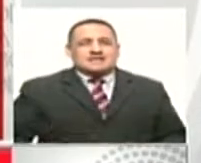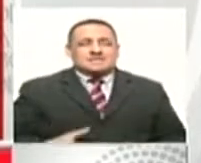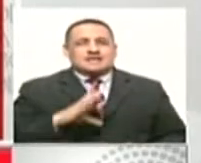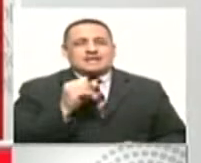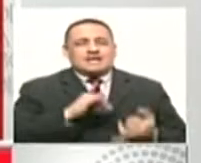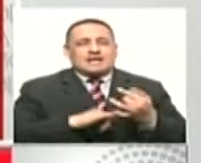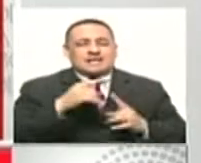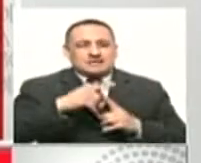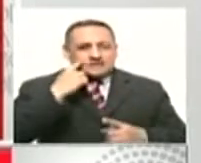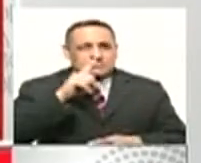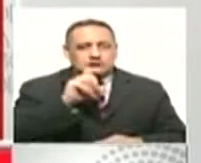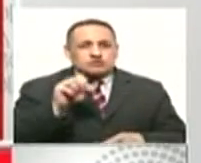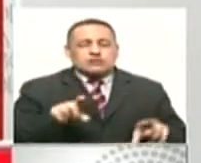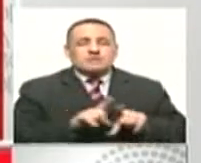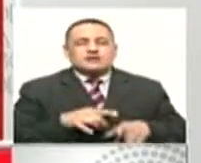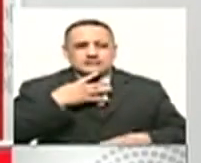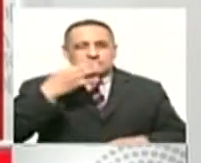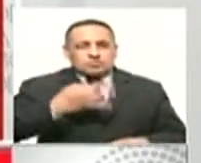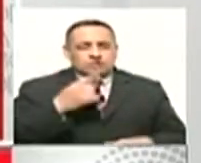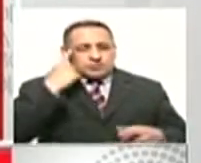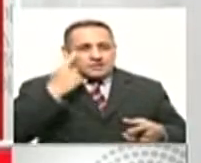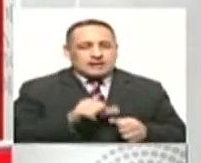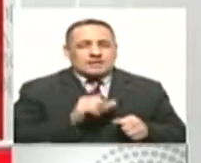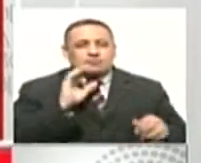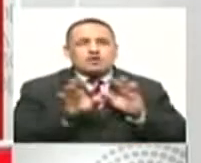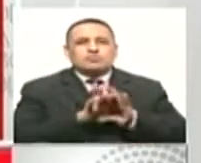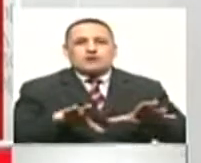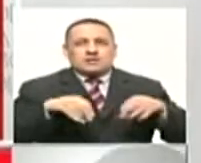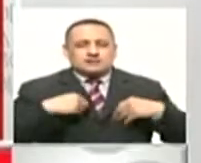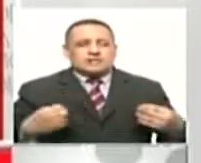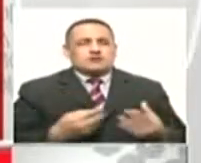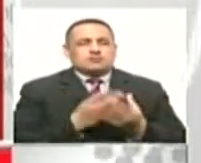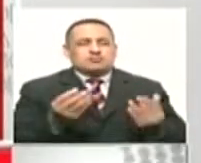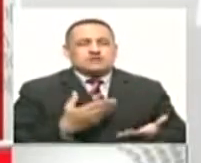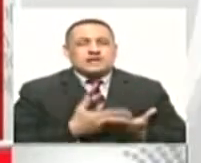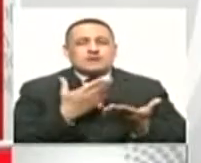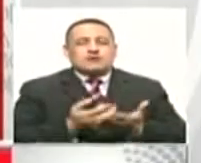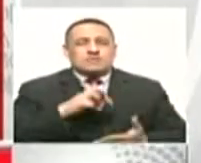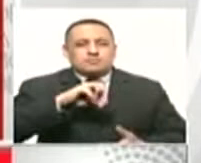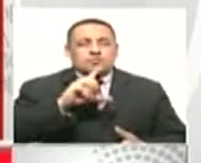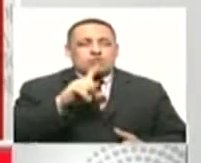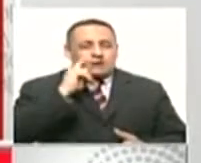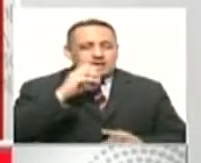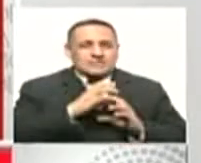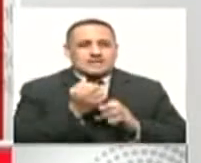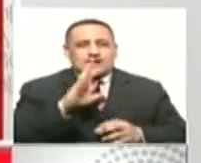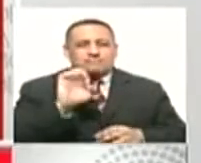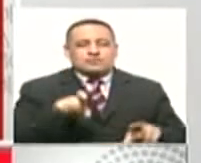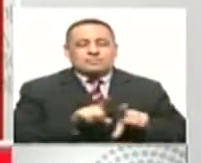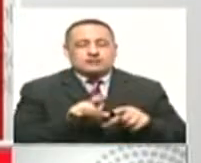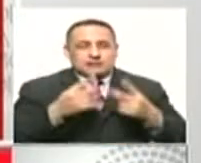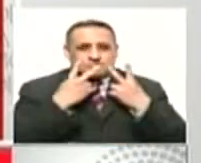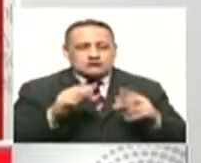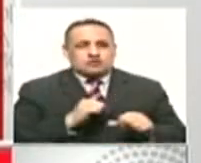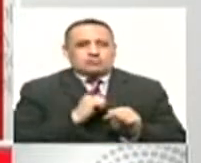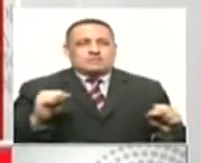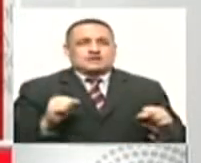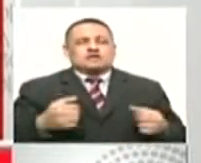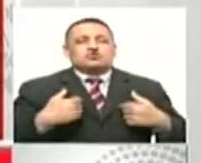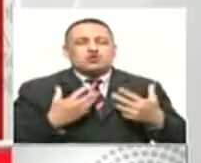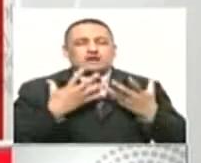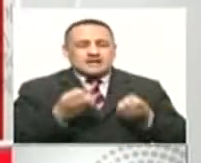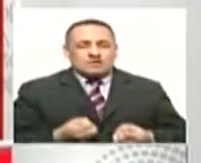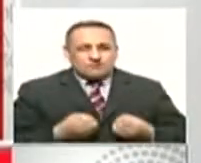diez regiones que han escogido para hacer sus estudios estos ocho ejes temáticos. Y respecto a la salud, ustedes se han planteado la